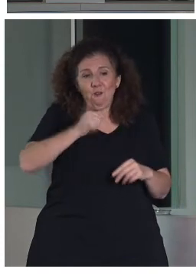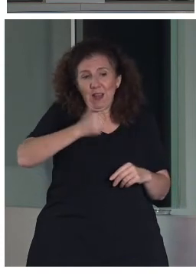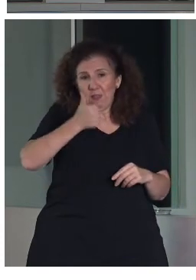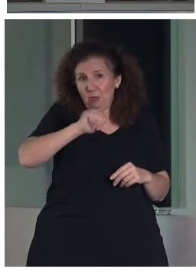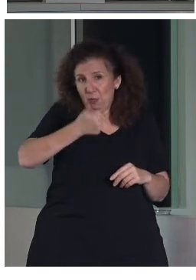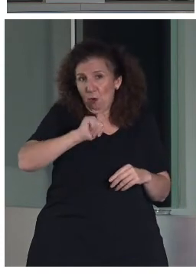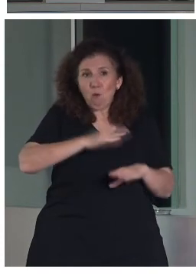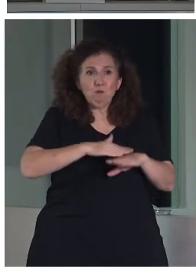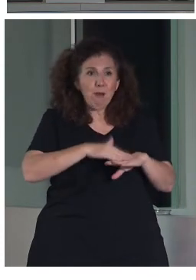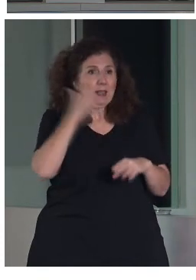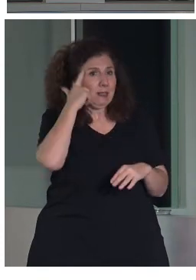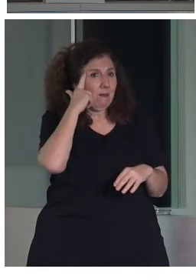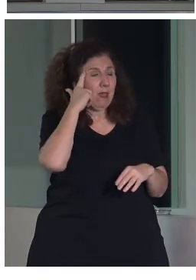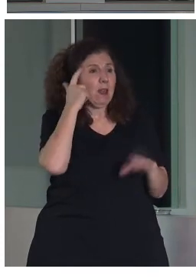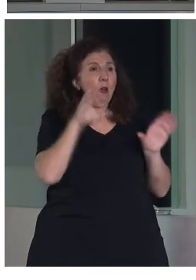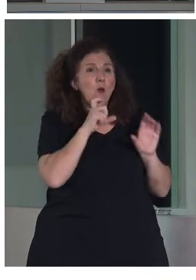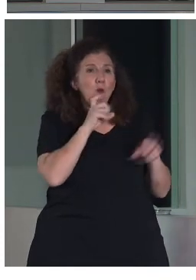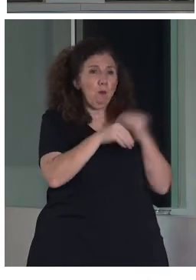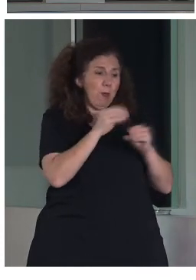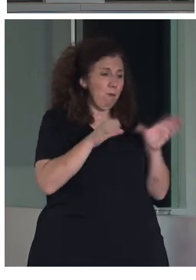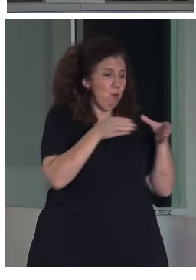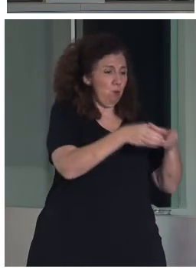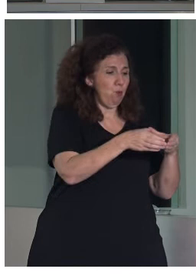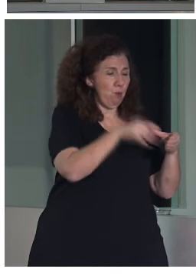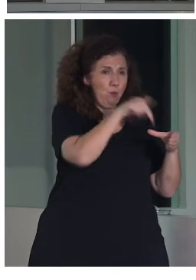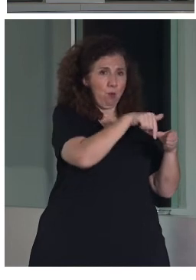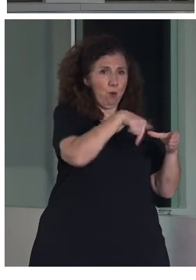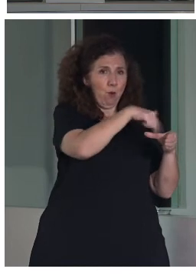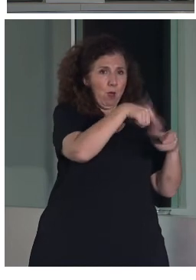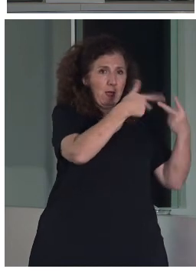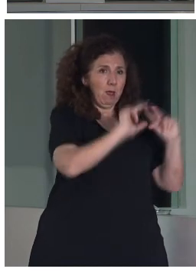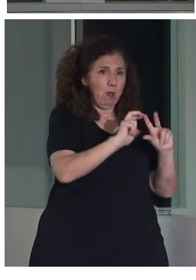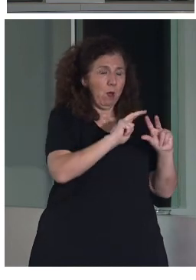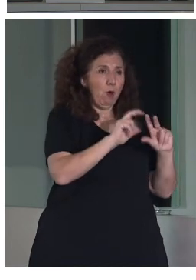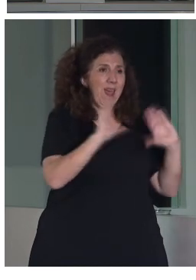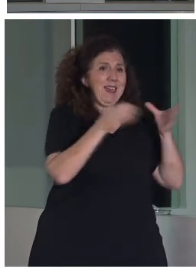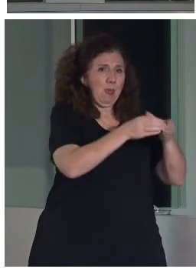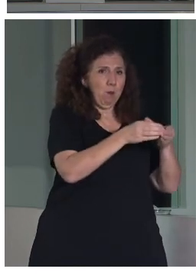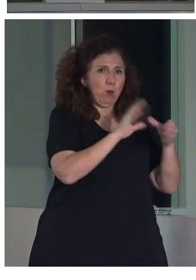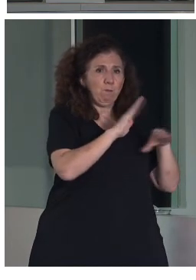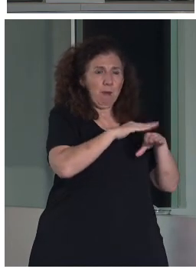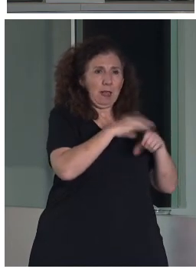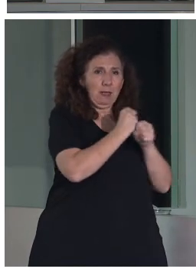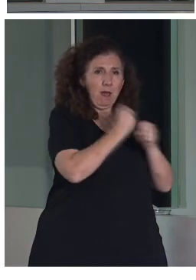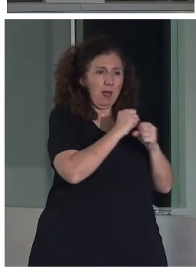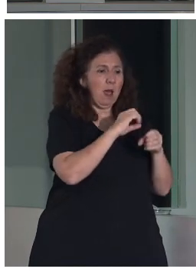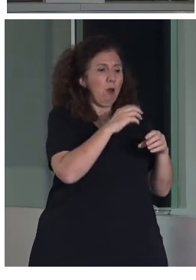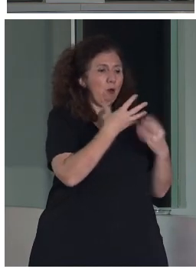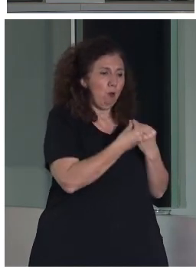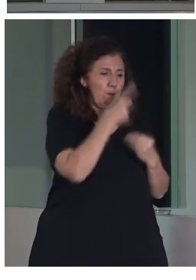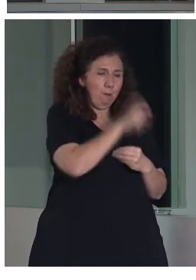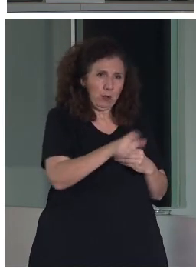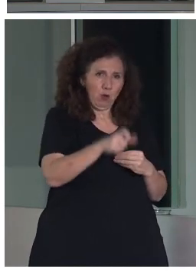variante de los focus group, en donde nos sentamos con personas con dificultades de comprensión lectora, en nuestro caso, personas con discapacidad